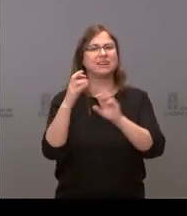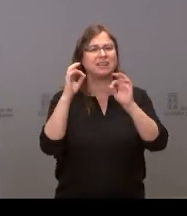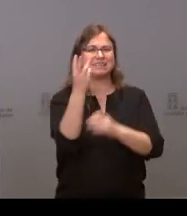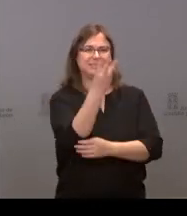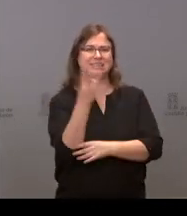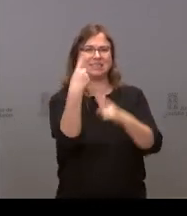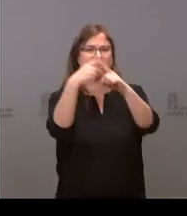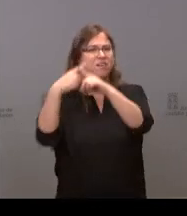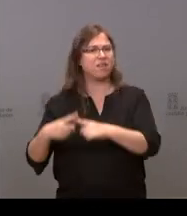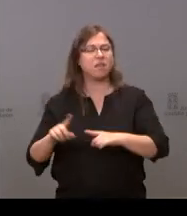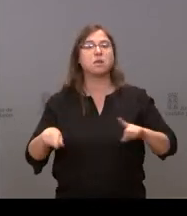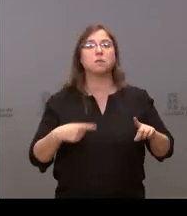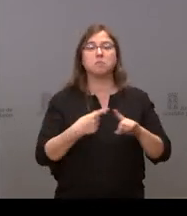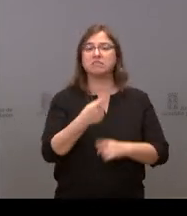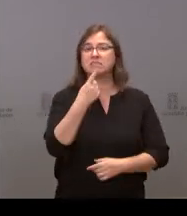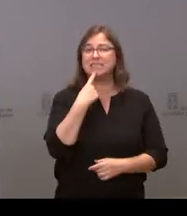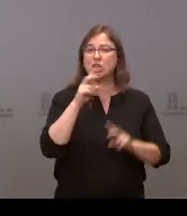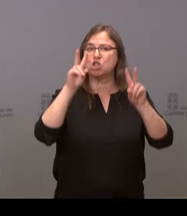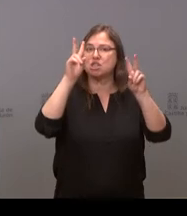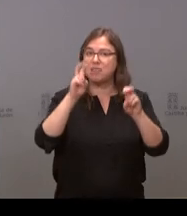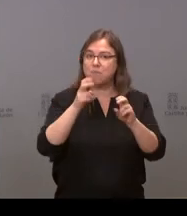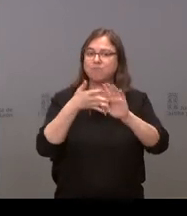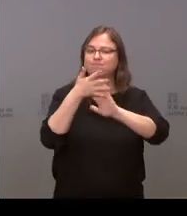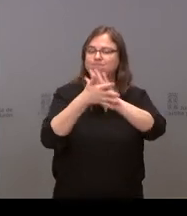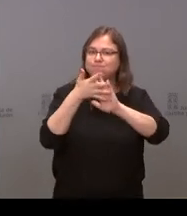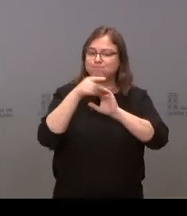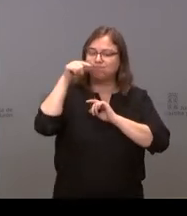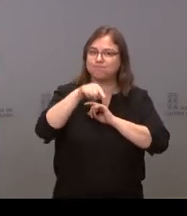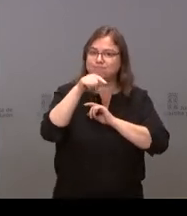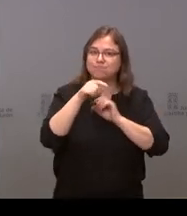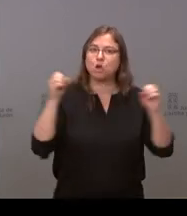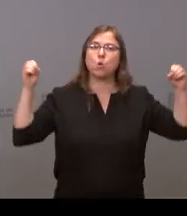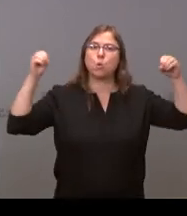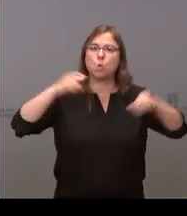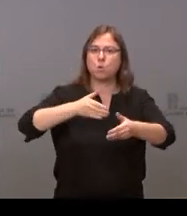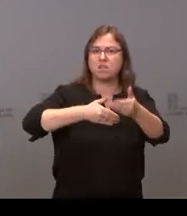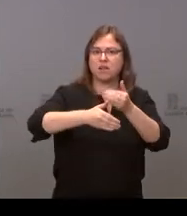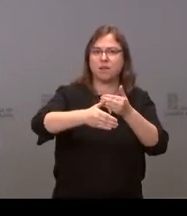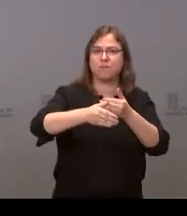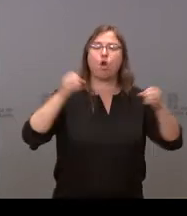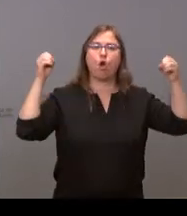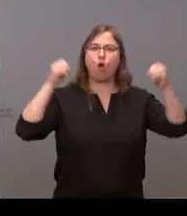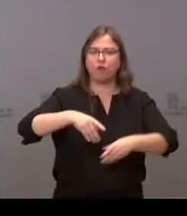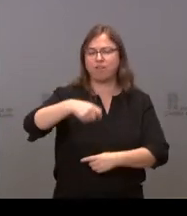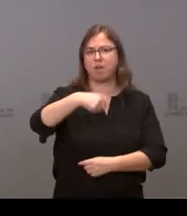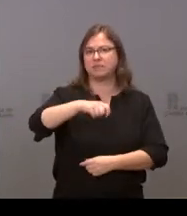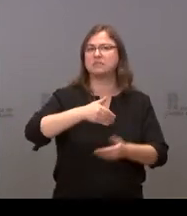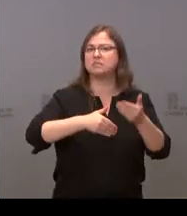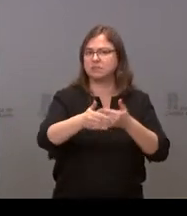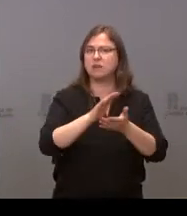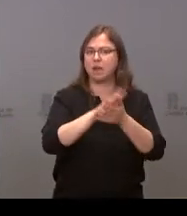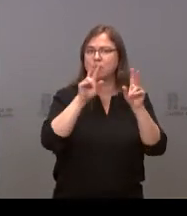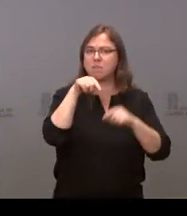tres provincias. Ya ha dicho que va a ser uno de los temas que se van a tratar en esa junta de presidentes, en esa conferencia de presidentes,